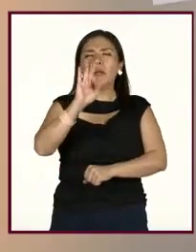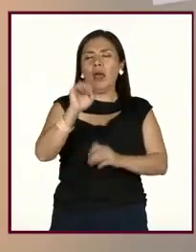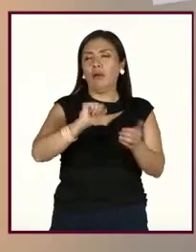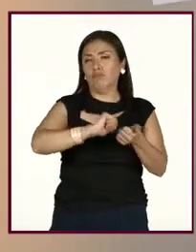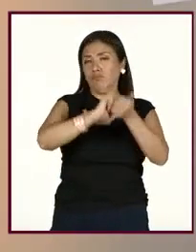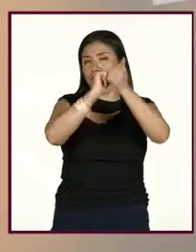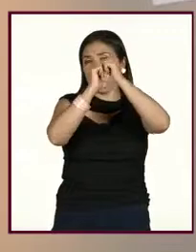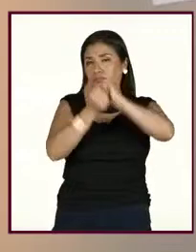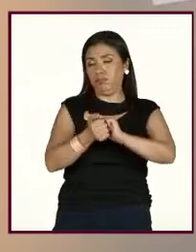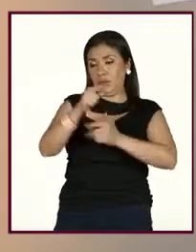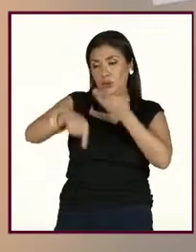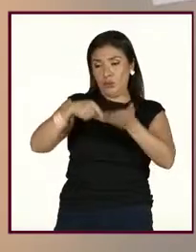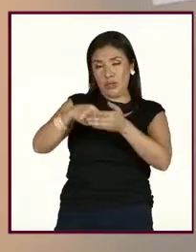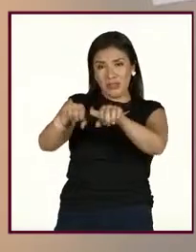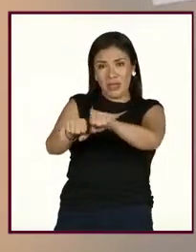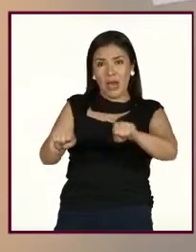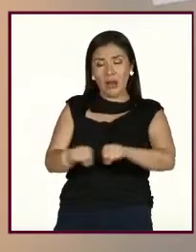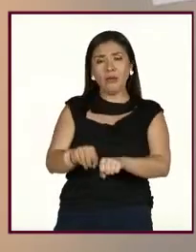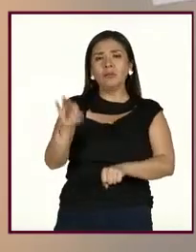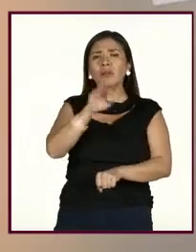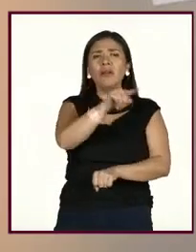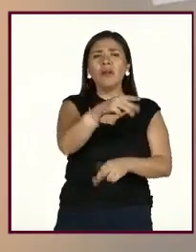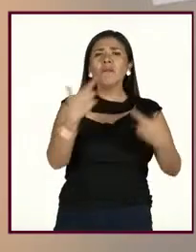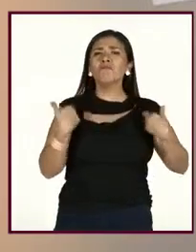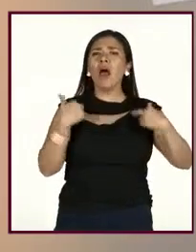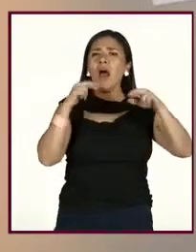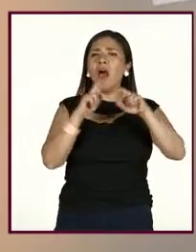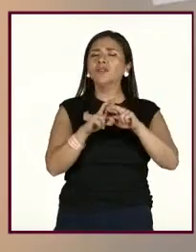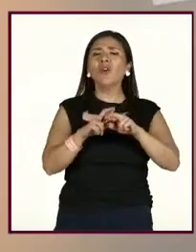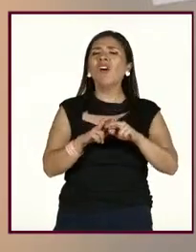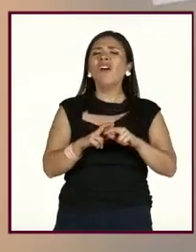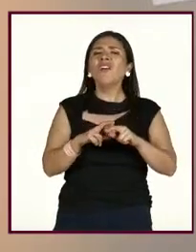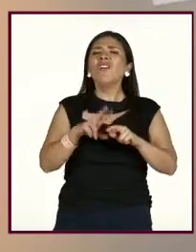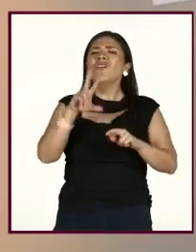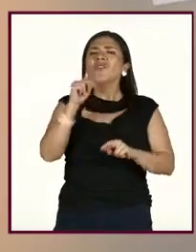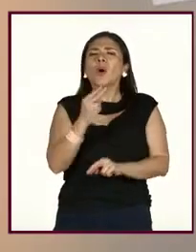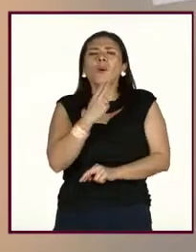en el aula de un docente que no practica el autocuidado?